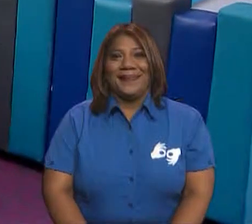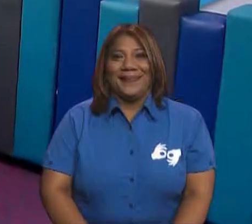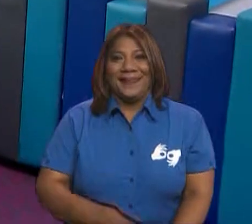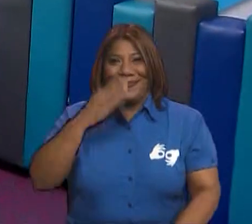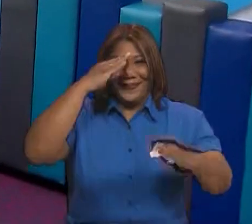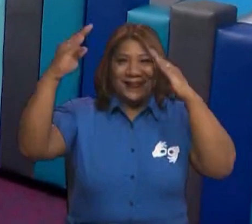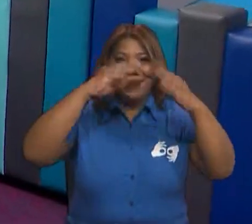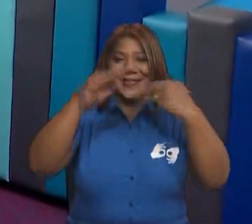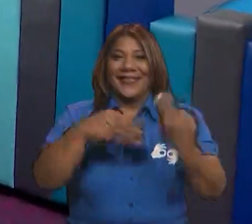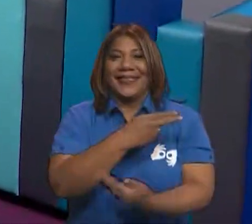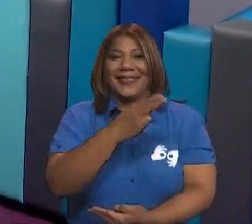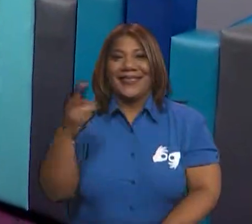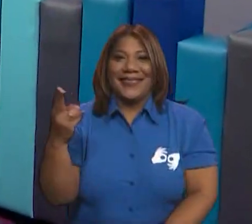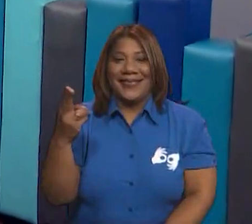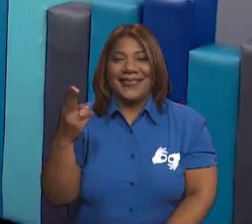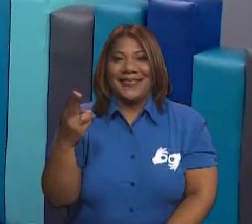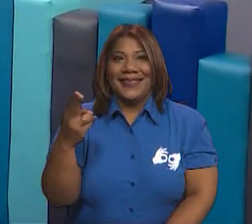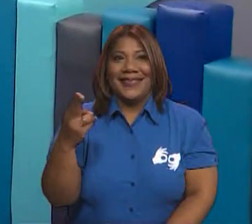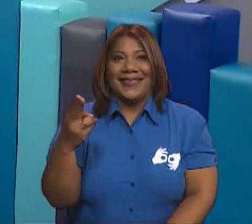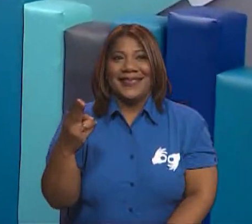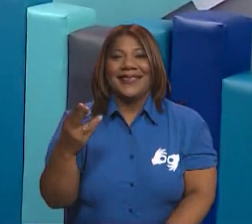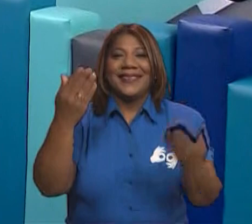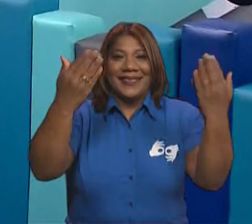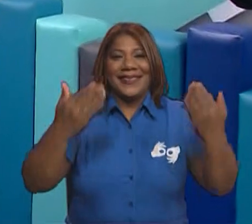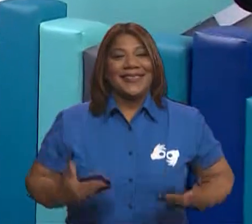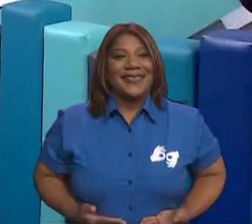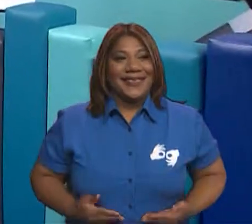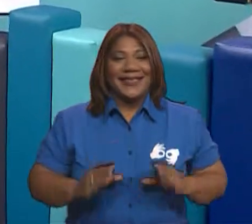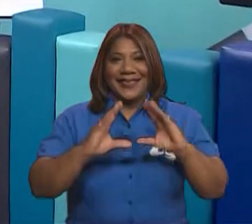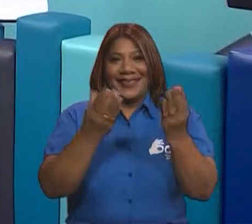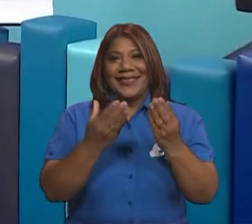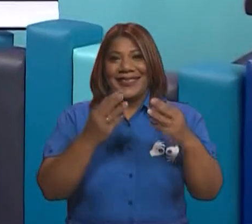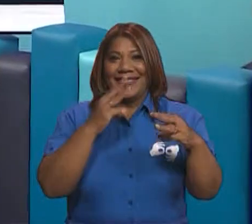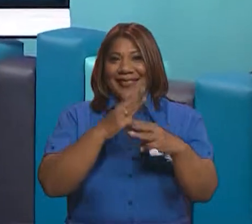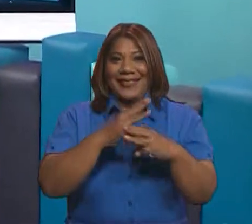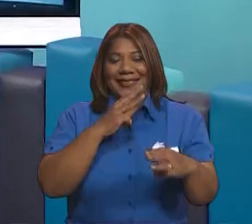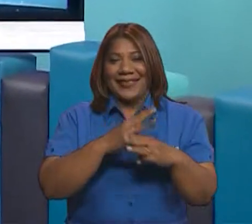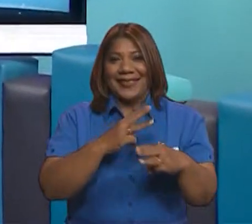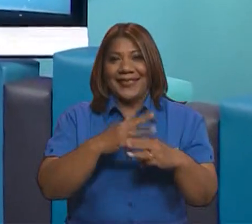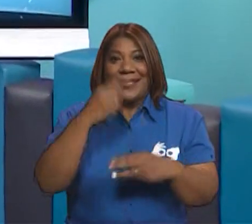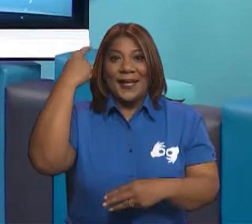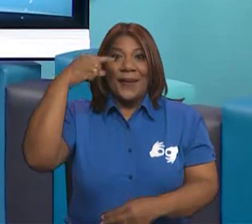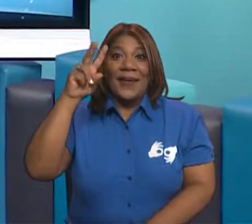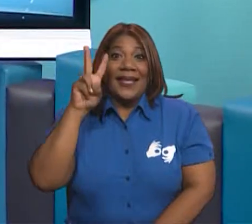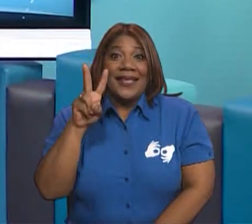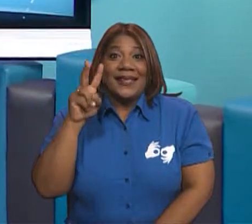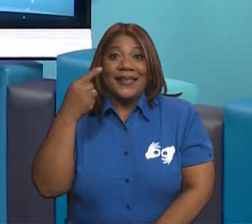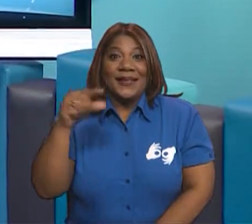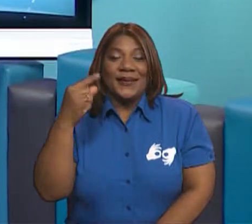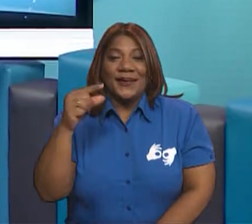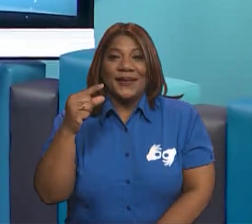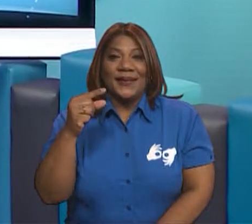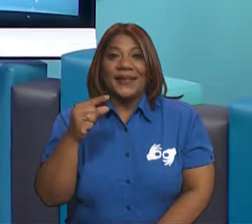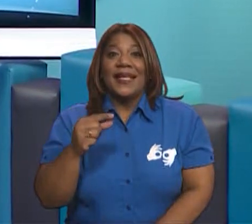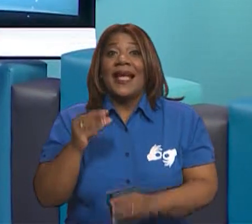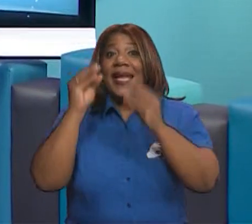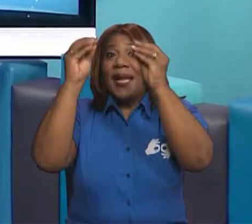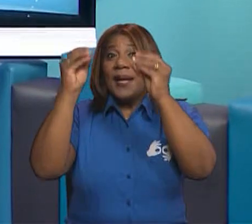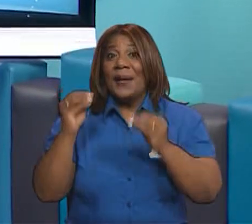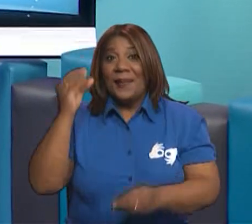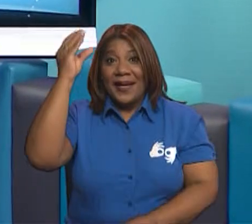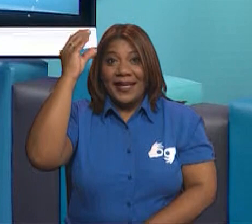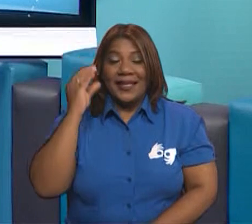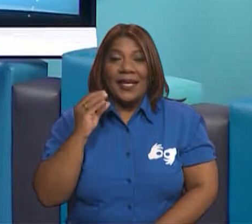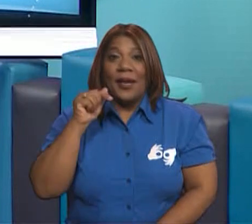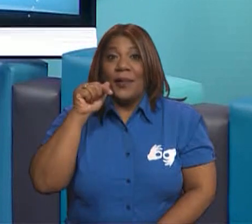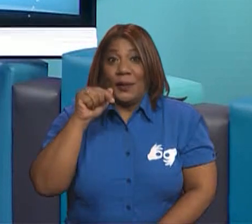Hola chicos, bienvenidos a la clase de matemática para segundo grado. Soy la maestra Carmen Núñez y en la